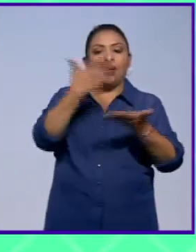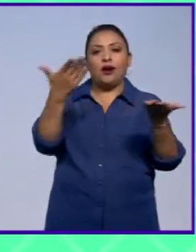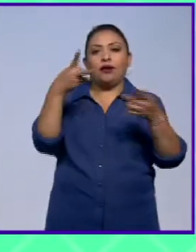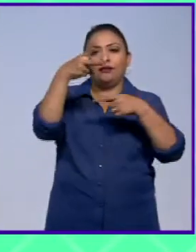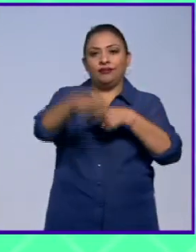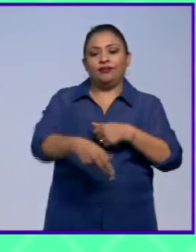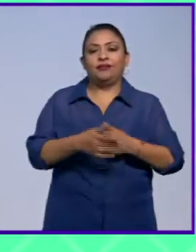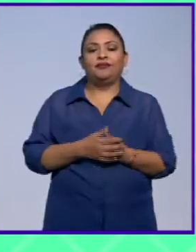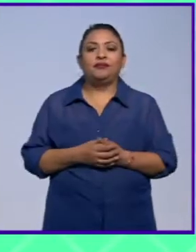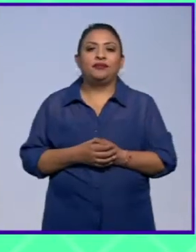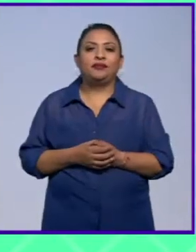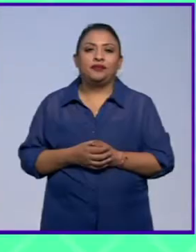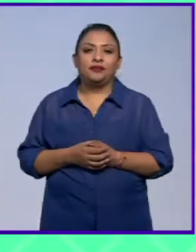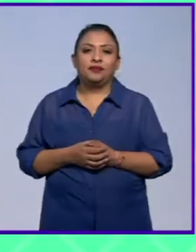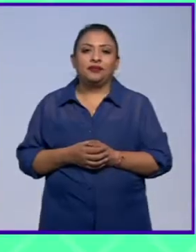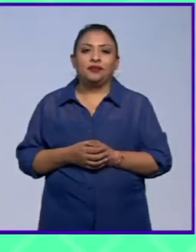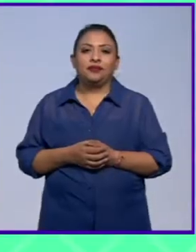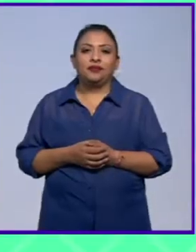y regresamos